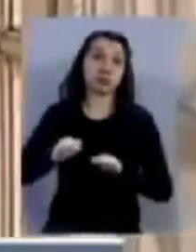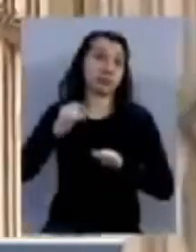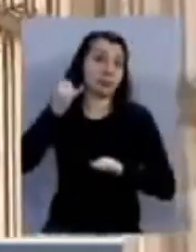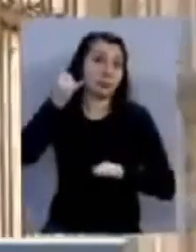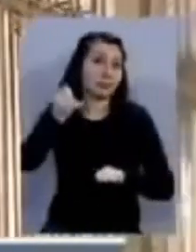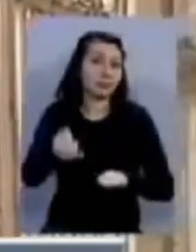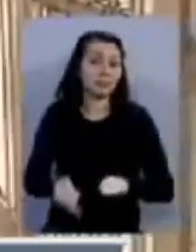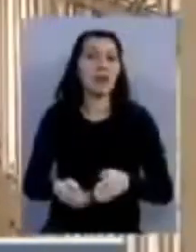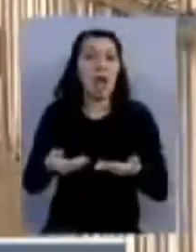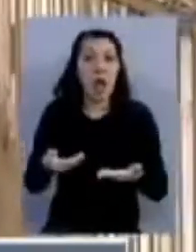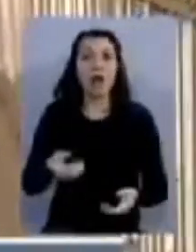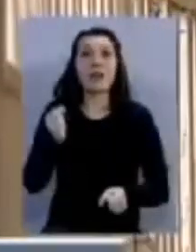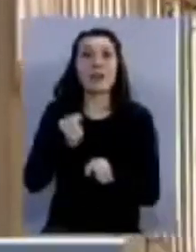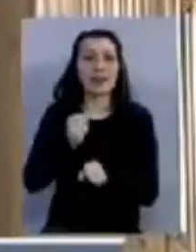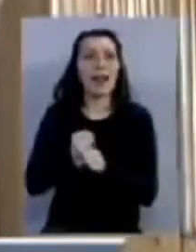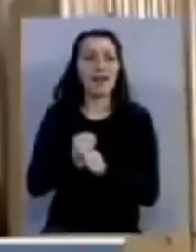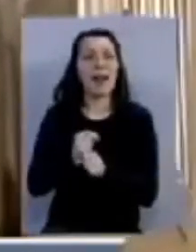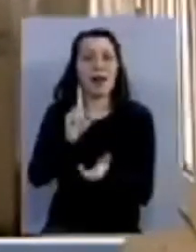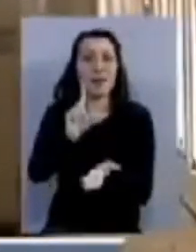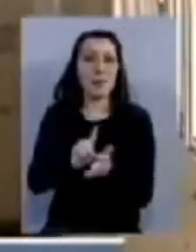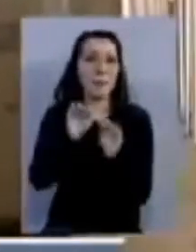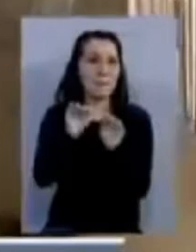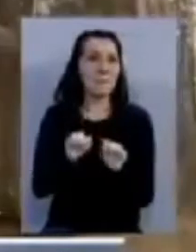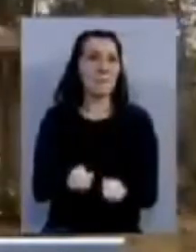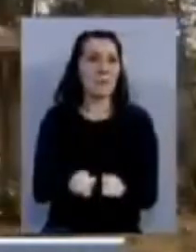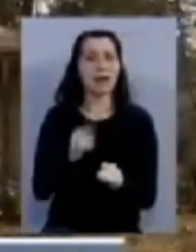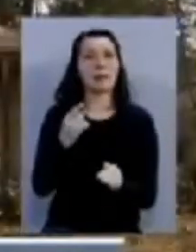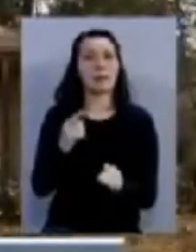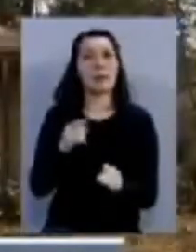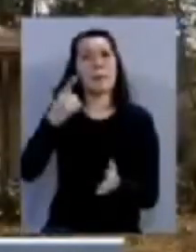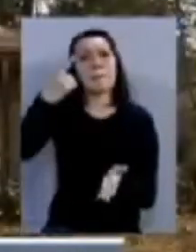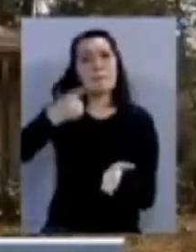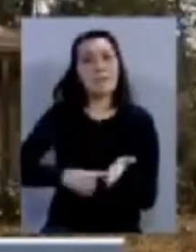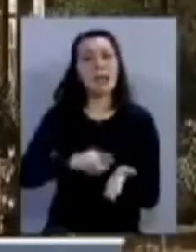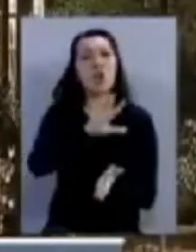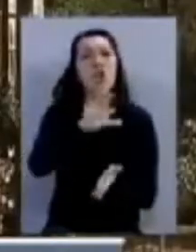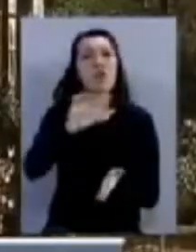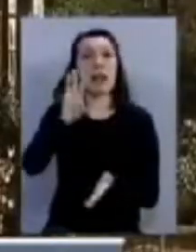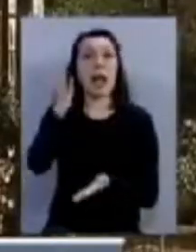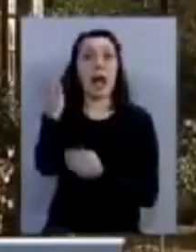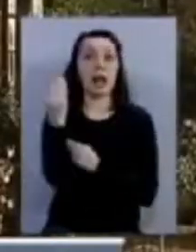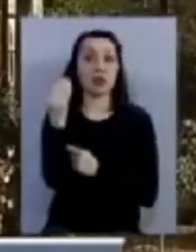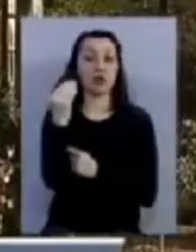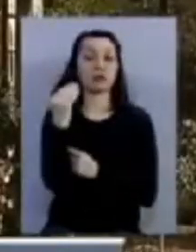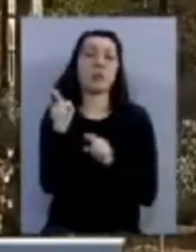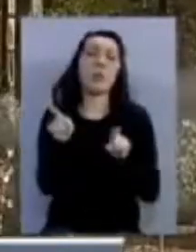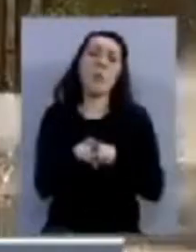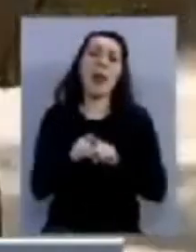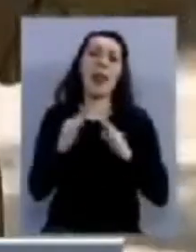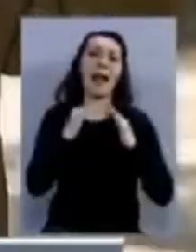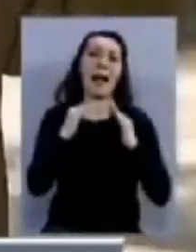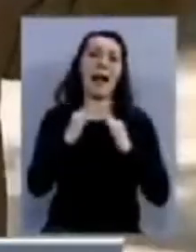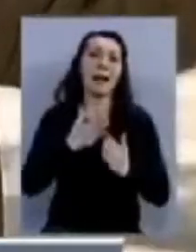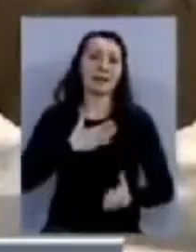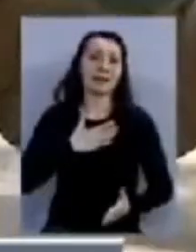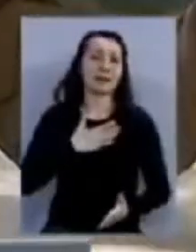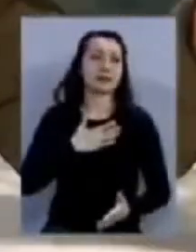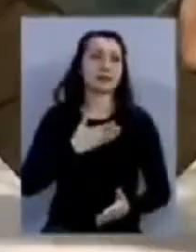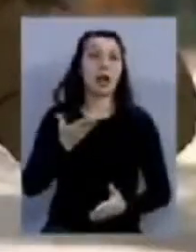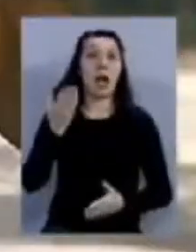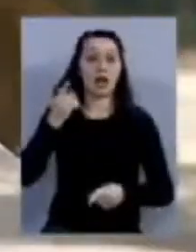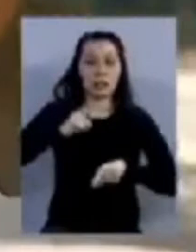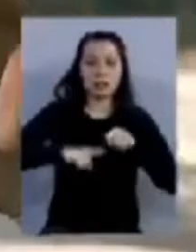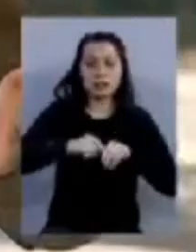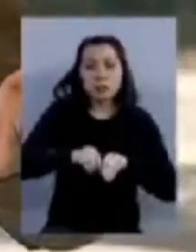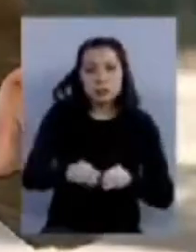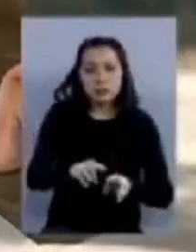aquí. Ahora trabaja en este sitio. El recinto de 1914 era como su hogar. Lo que se sembraba dentro,